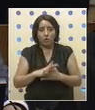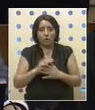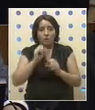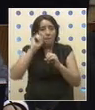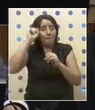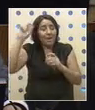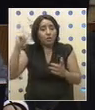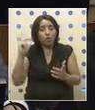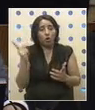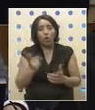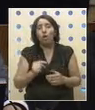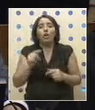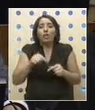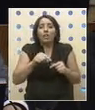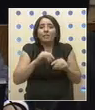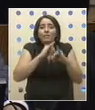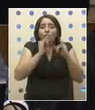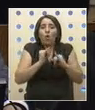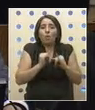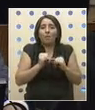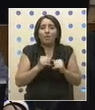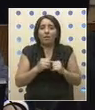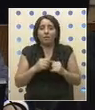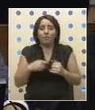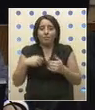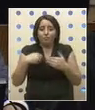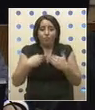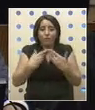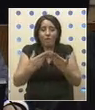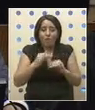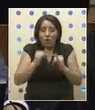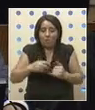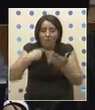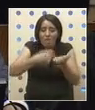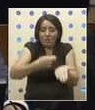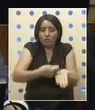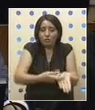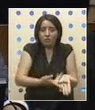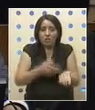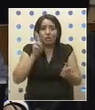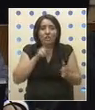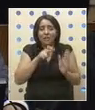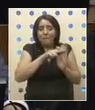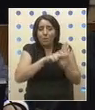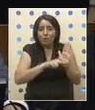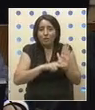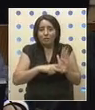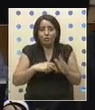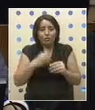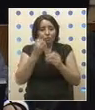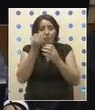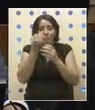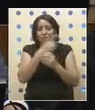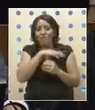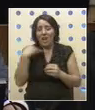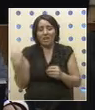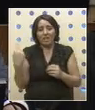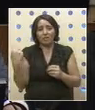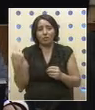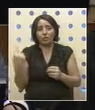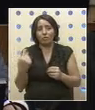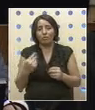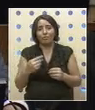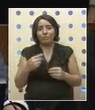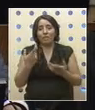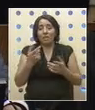modalidad de la adjudicación de subsidios sin proyecto, ha sido literalmente un fracaso. Hoy día la gente anda con